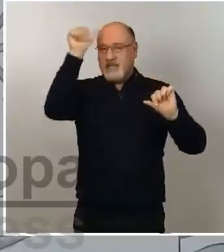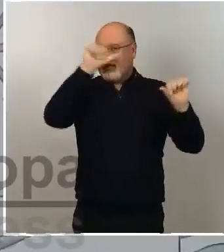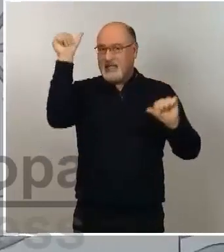higiénica.